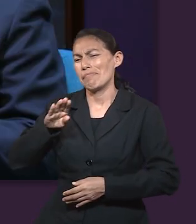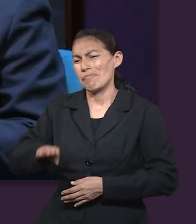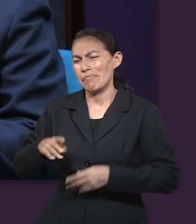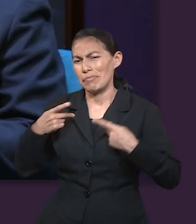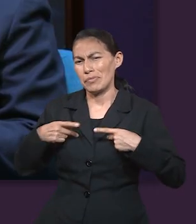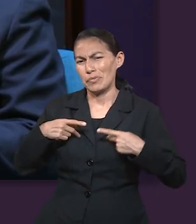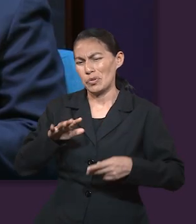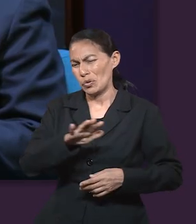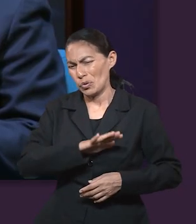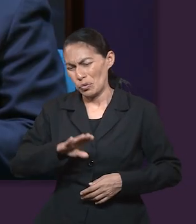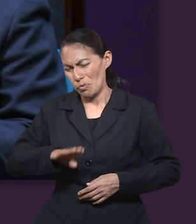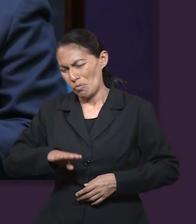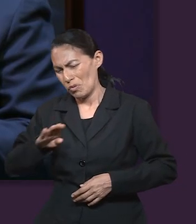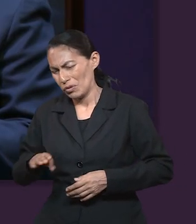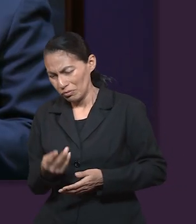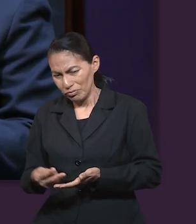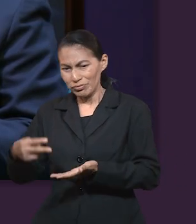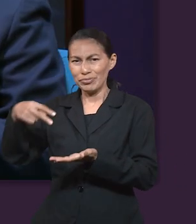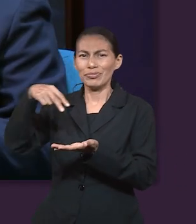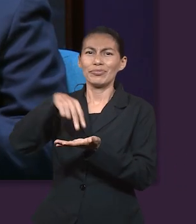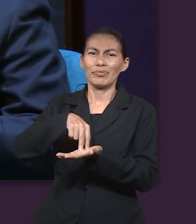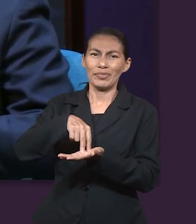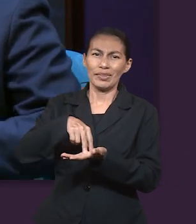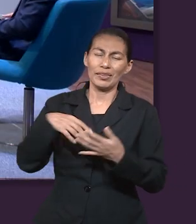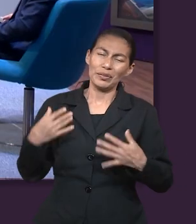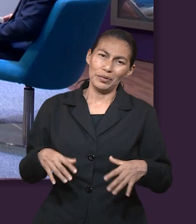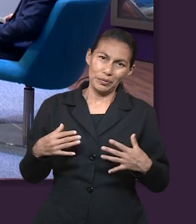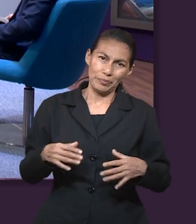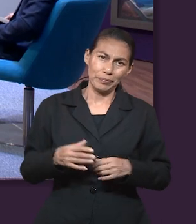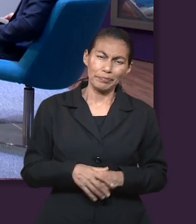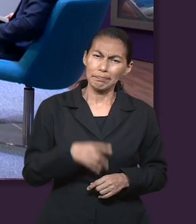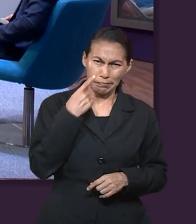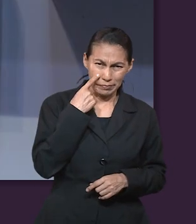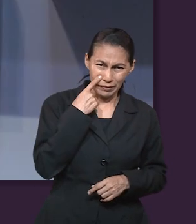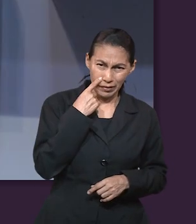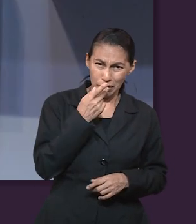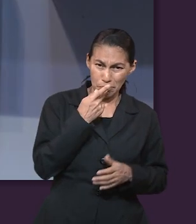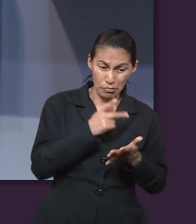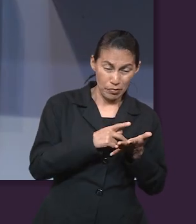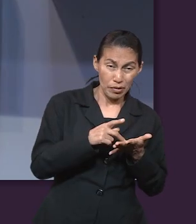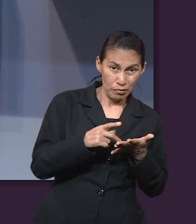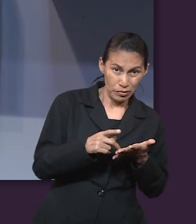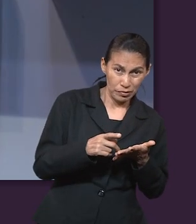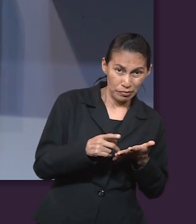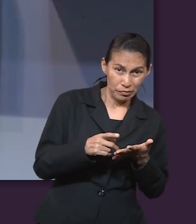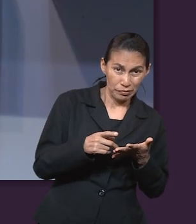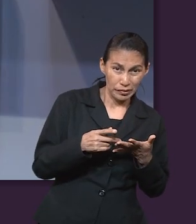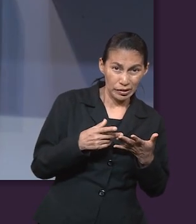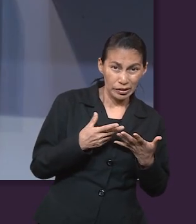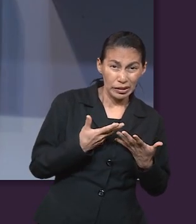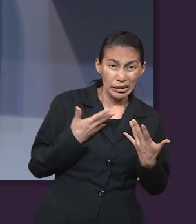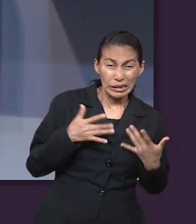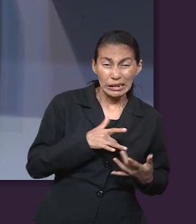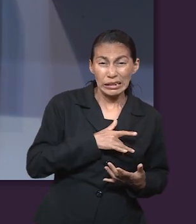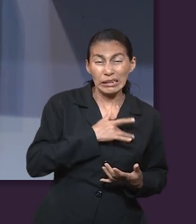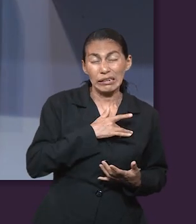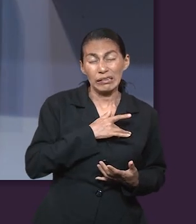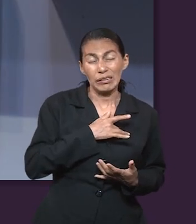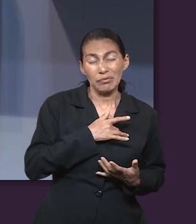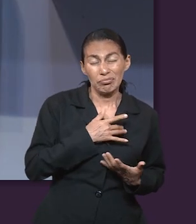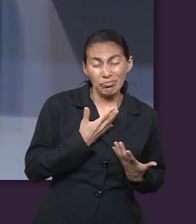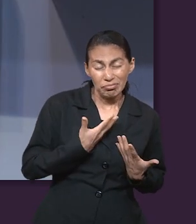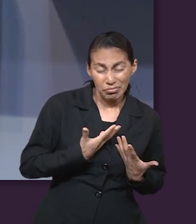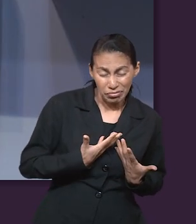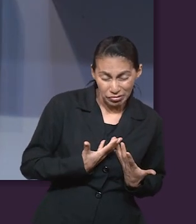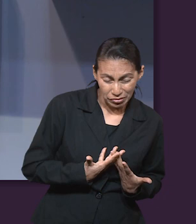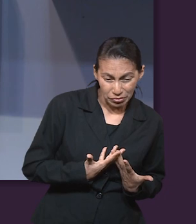a los muertos. Ok. Vemos ahí que Pablo sí se queja de lo que sucedió, ¿no? Dice cómo se